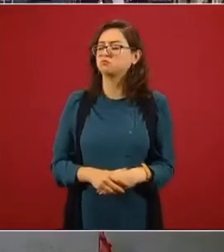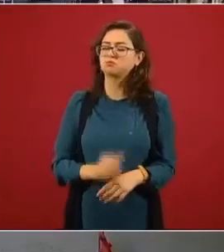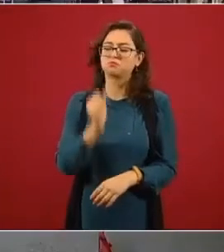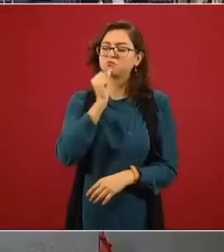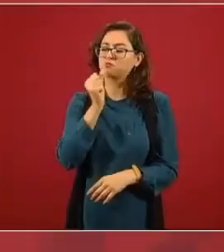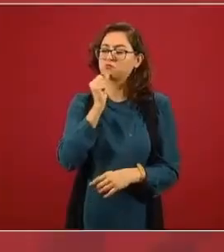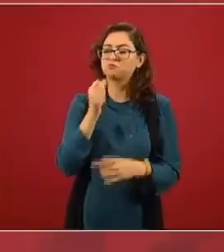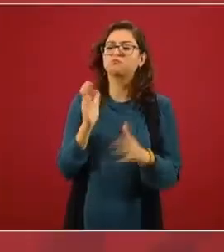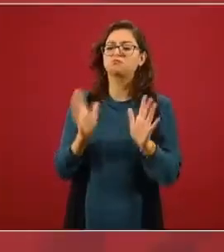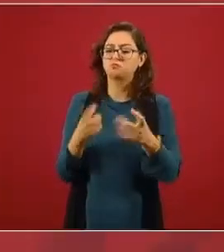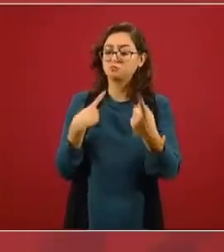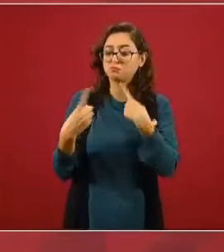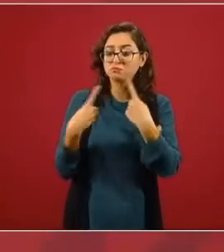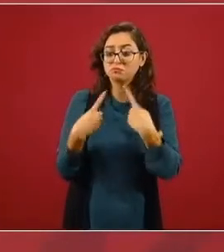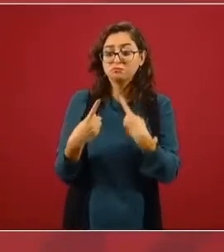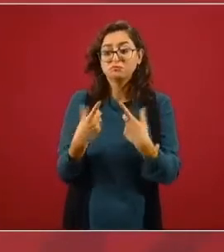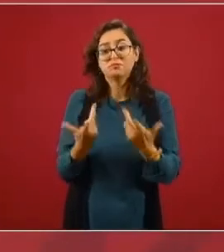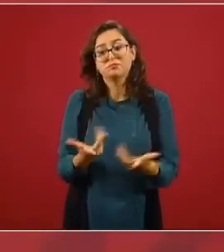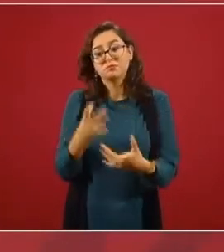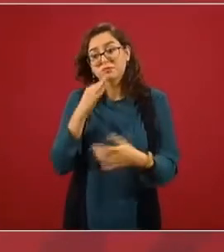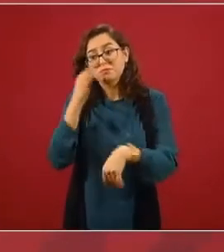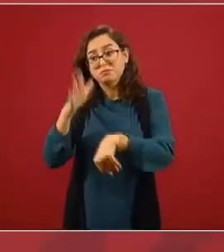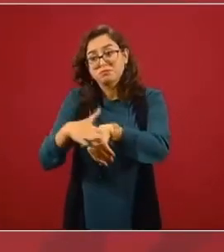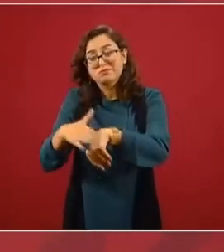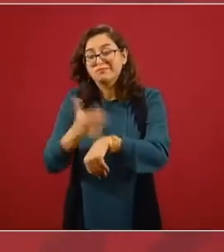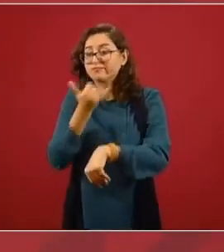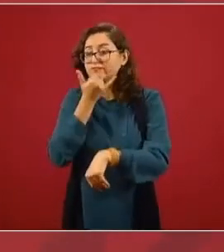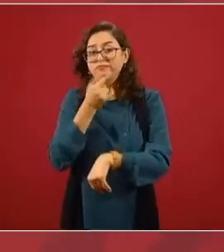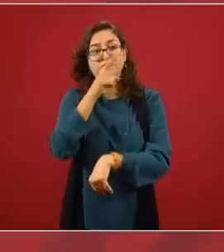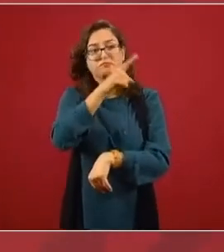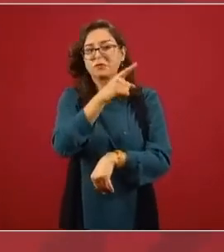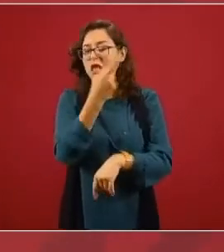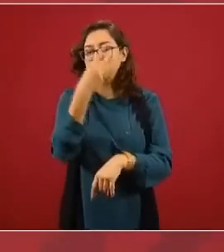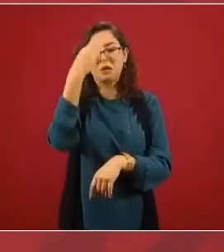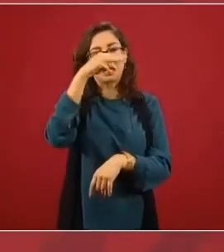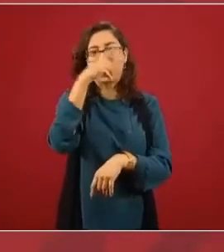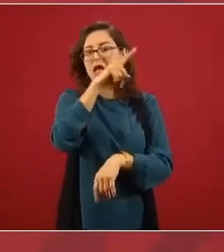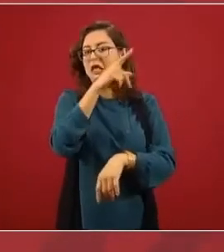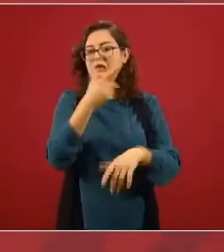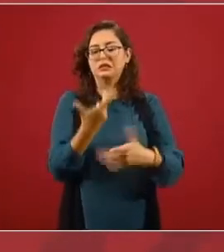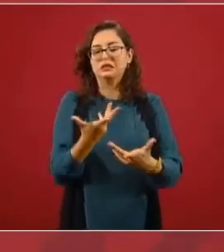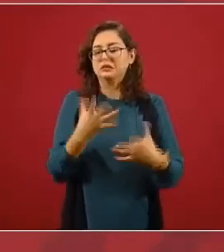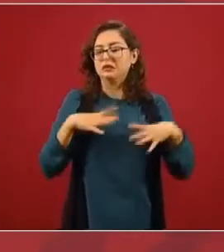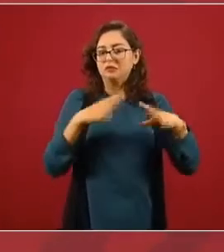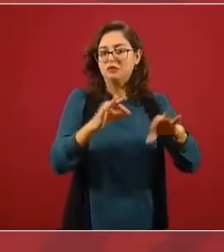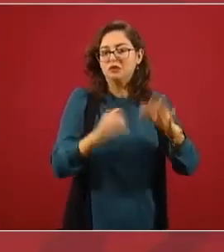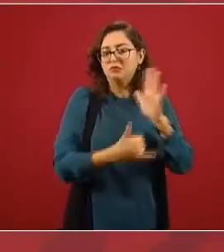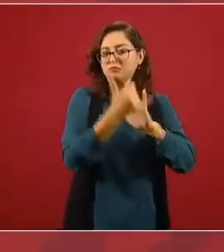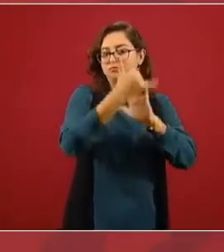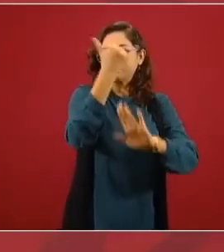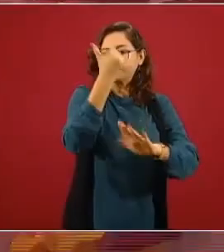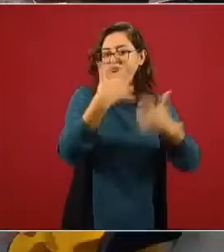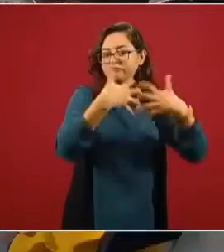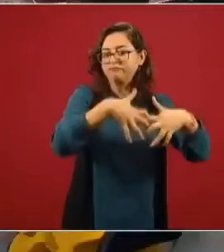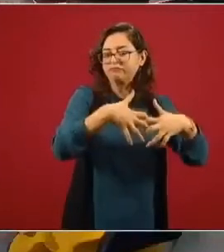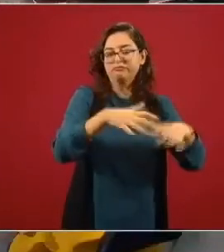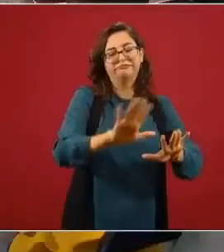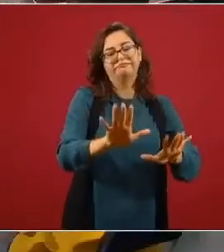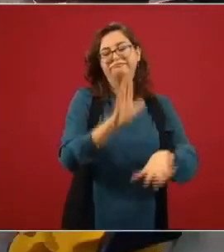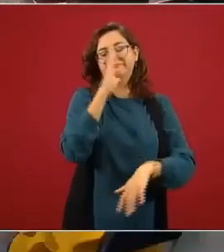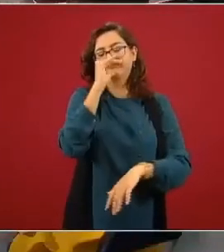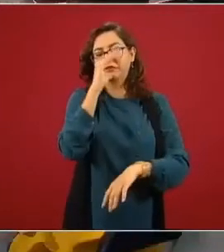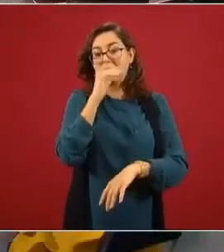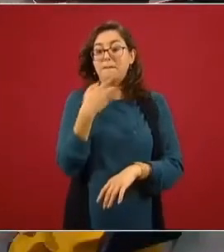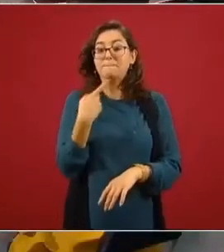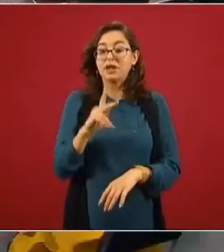claridad de que la planta no se podía poner en Mexicali. Pero esto que tú dices, ya lo he